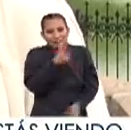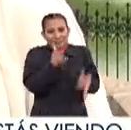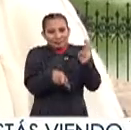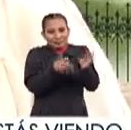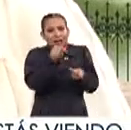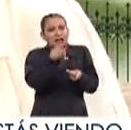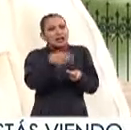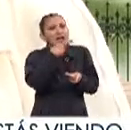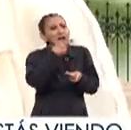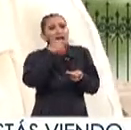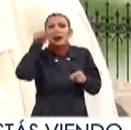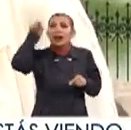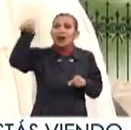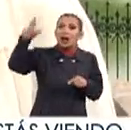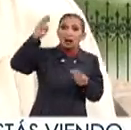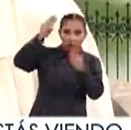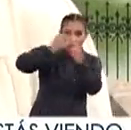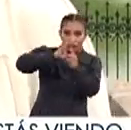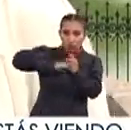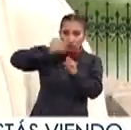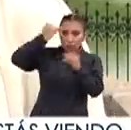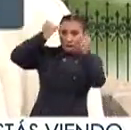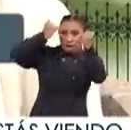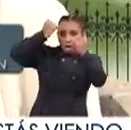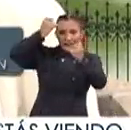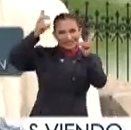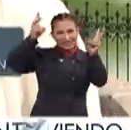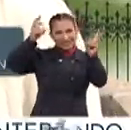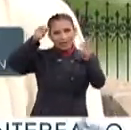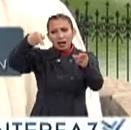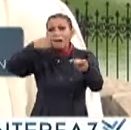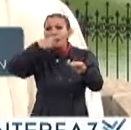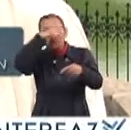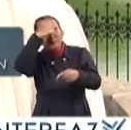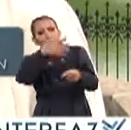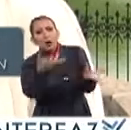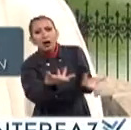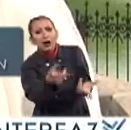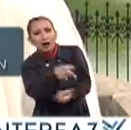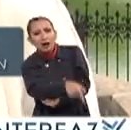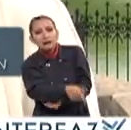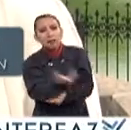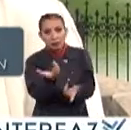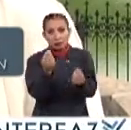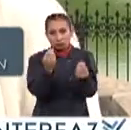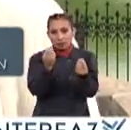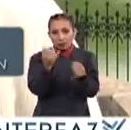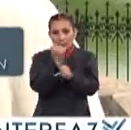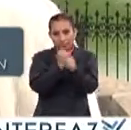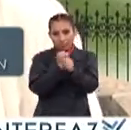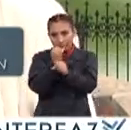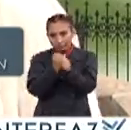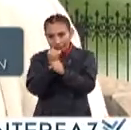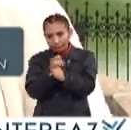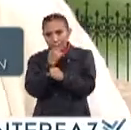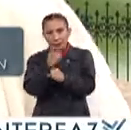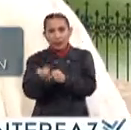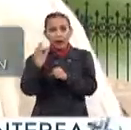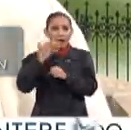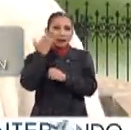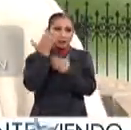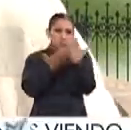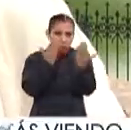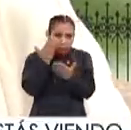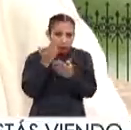qué se está Diciendo Si ya en el mundo Hay tantas iniciativas al respecto Qué se está diciendo en México También porque hay muchísimas investigaciones Ya decía desde la parte